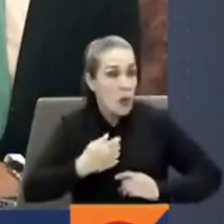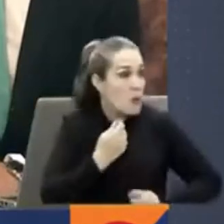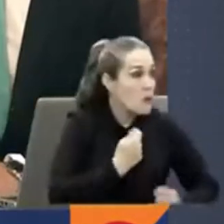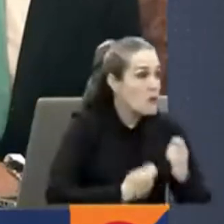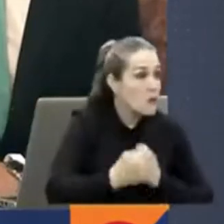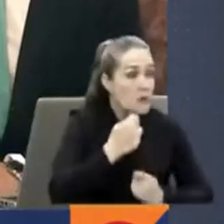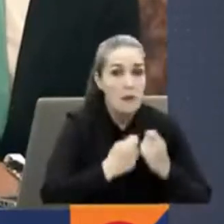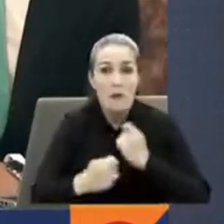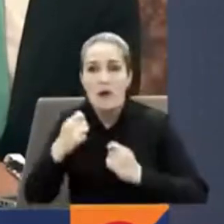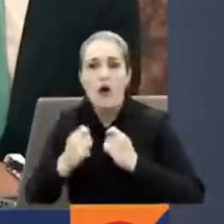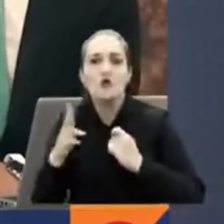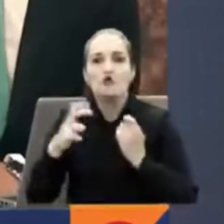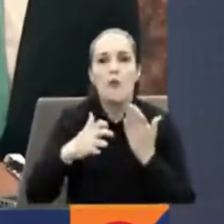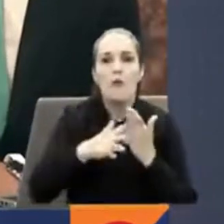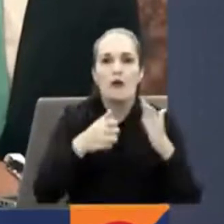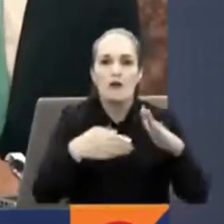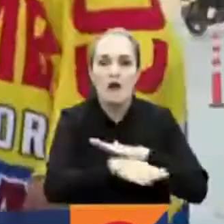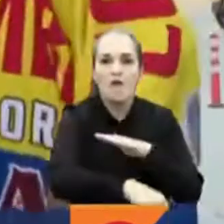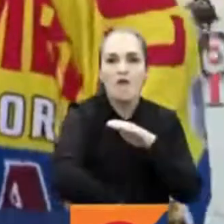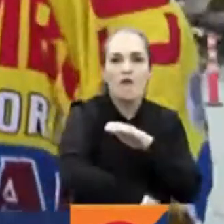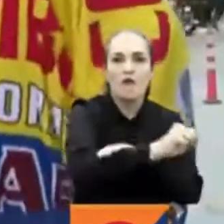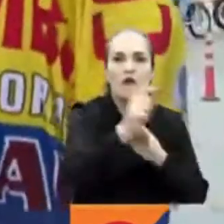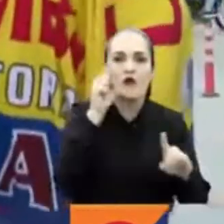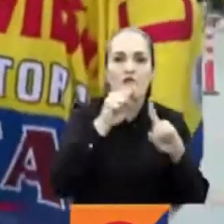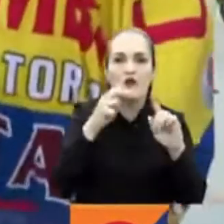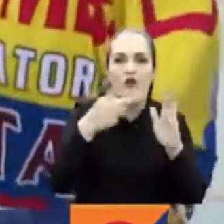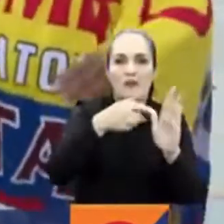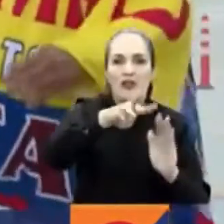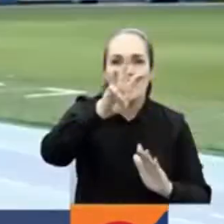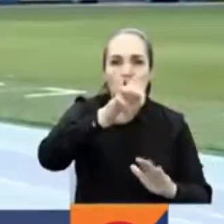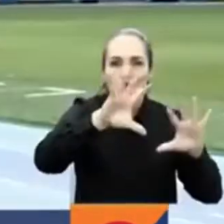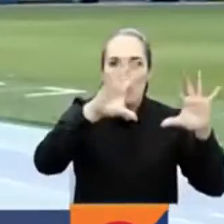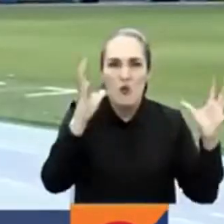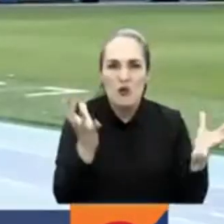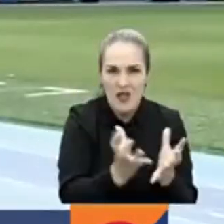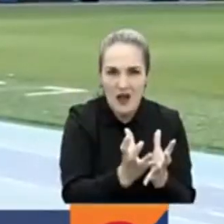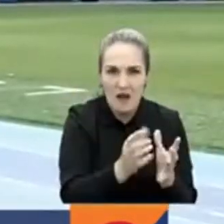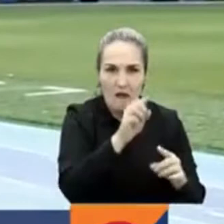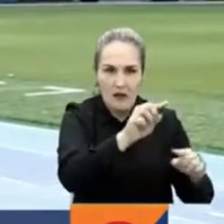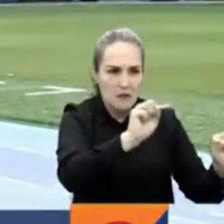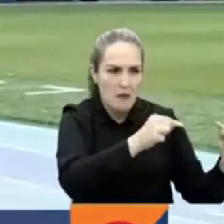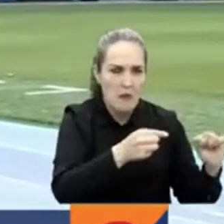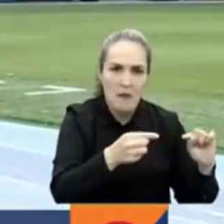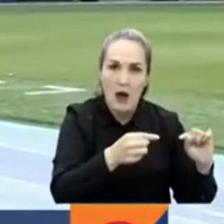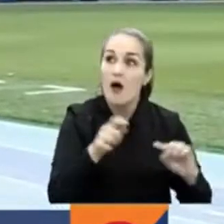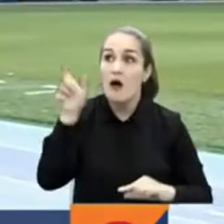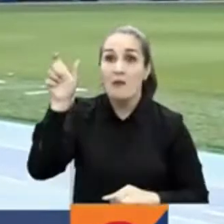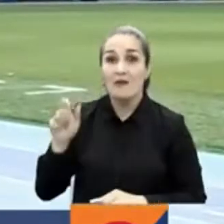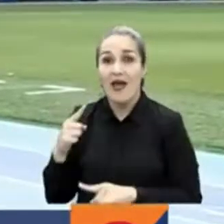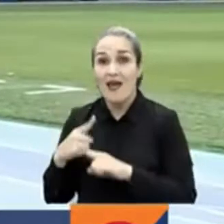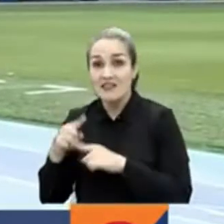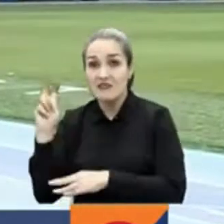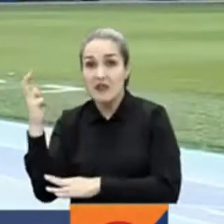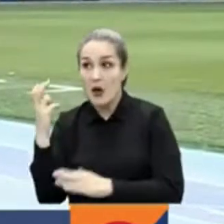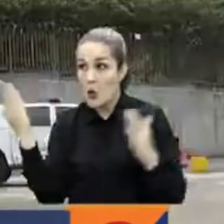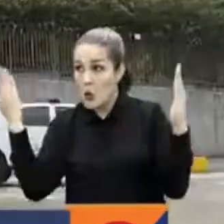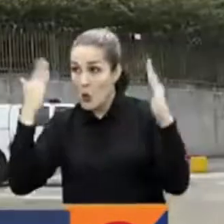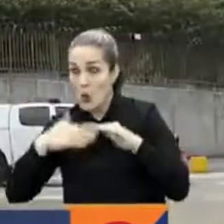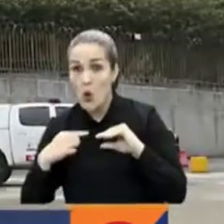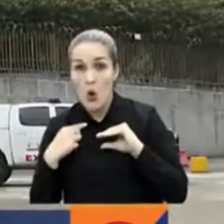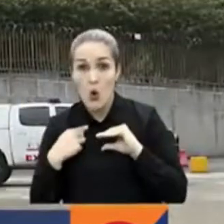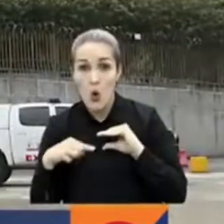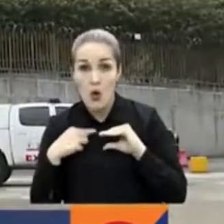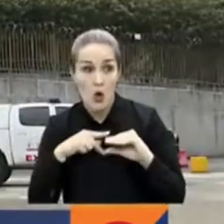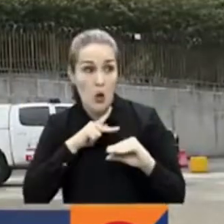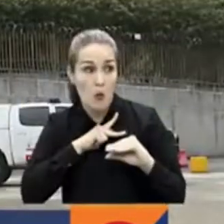eliminatoria del Mundial Rusia 2018. El ente investigador estableció que la exfiscal utilizó el correo institucional